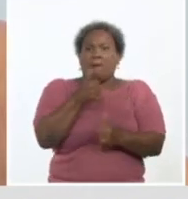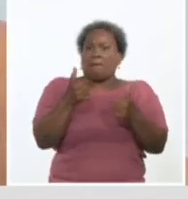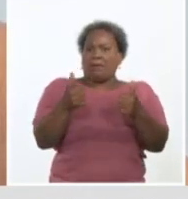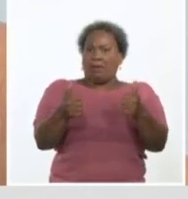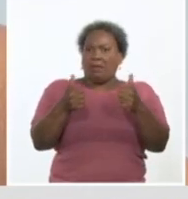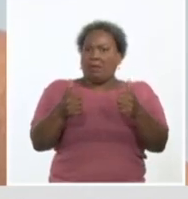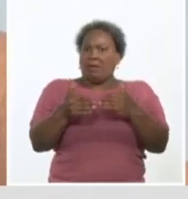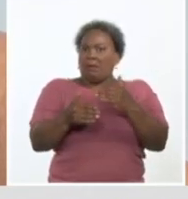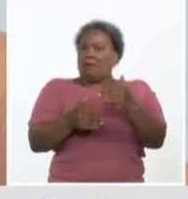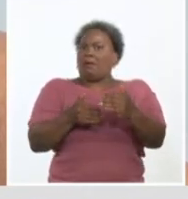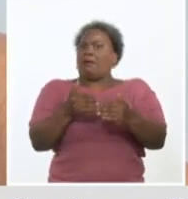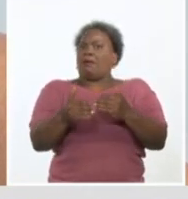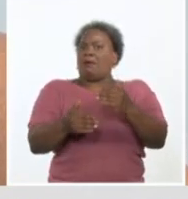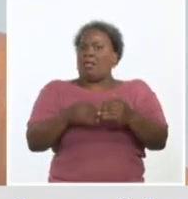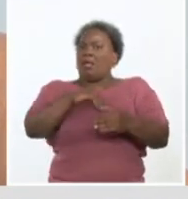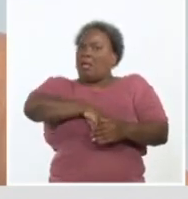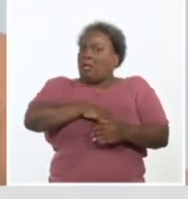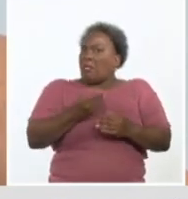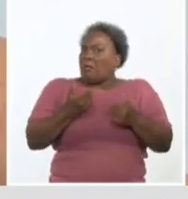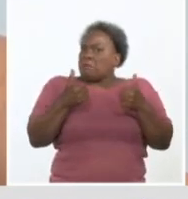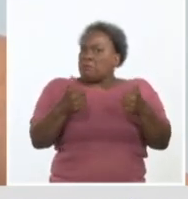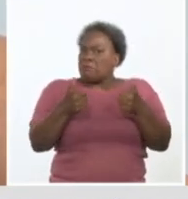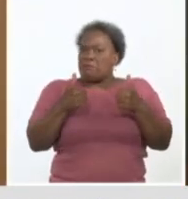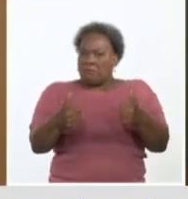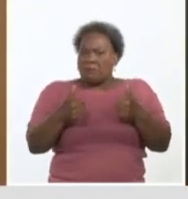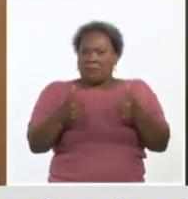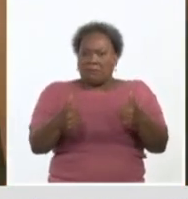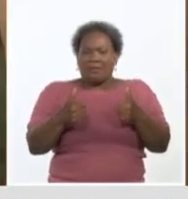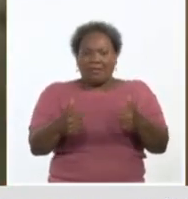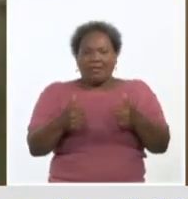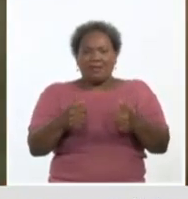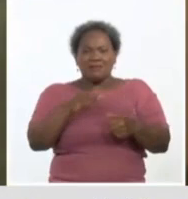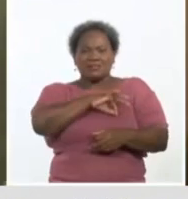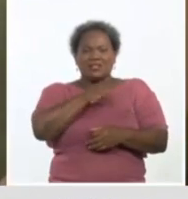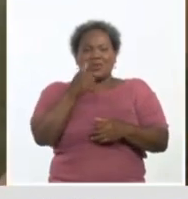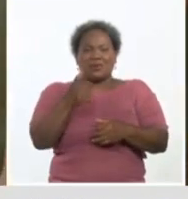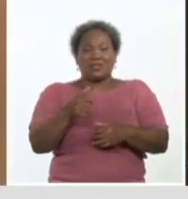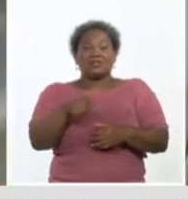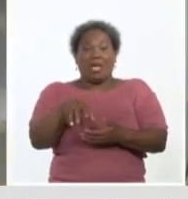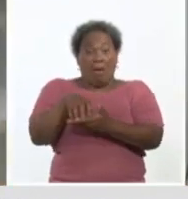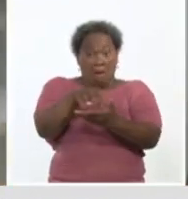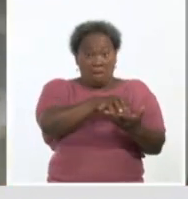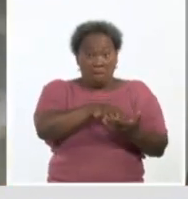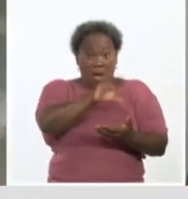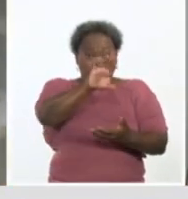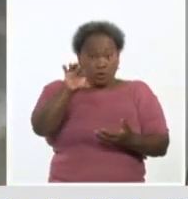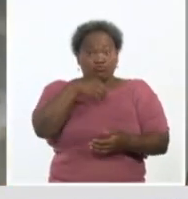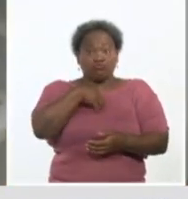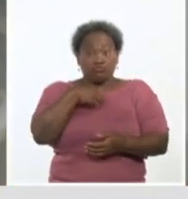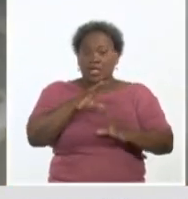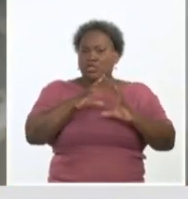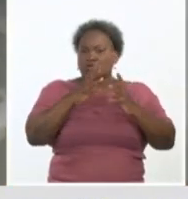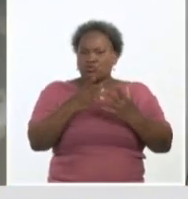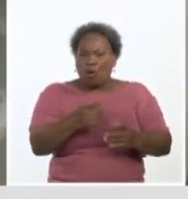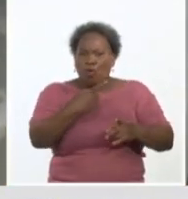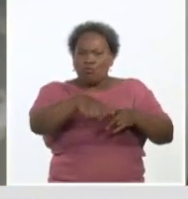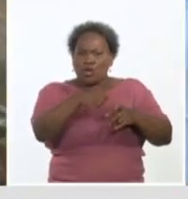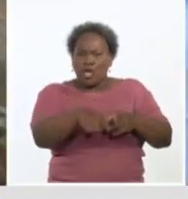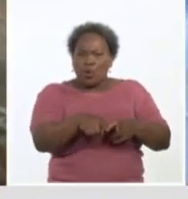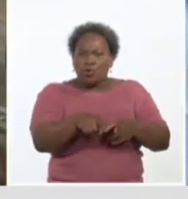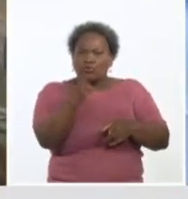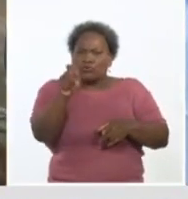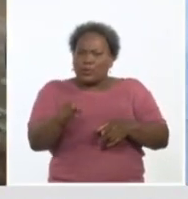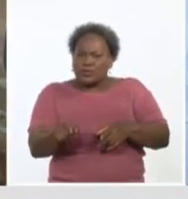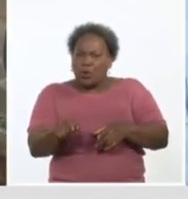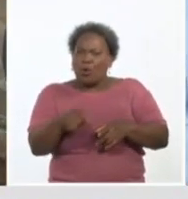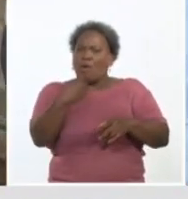siento ninguna reacción ni nada de eso. Hasta el momento todo bien. Los vacunatorios cuentan con todos los insumos y recursos humanos necesarios,